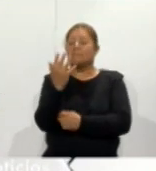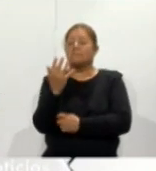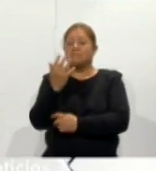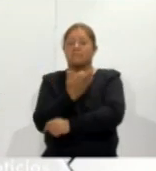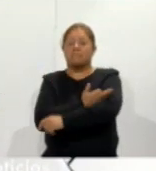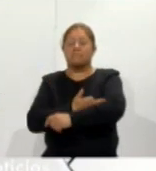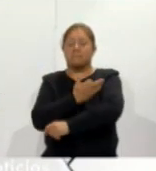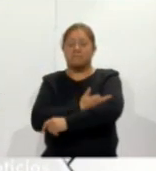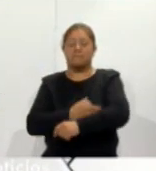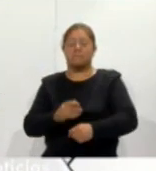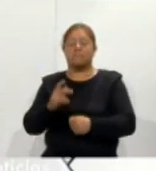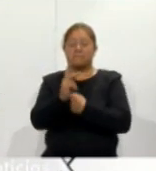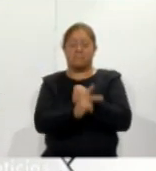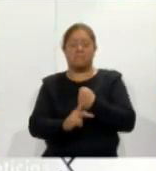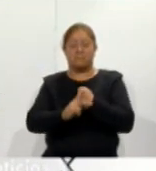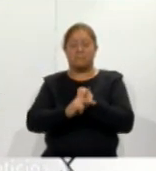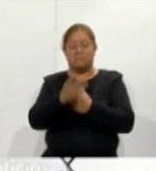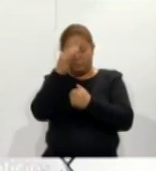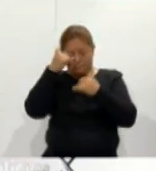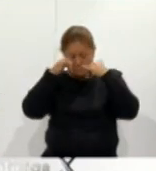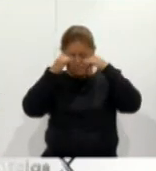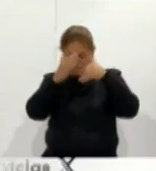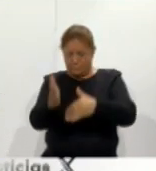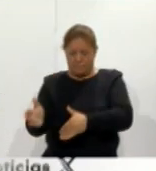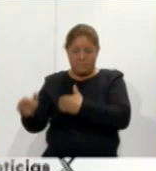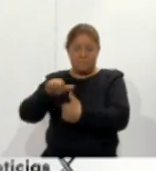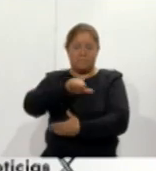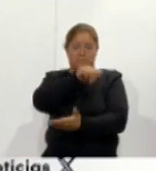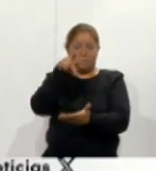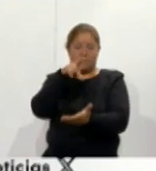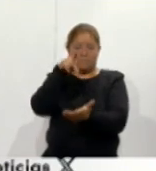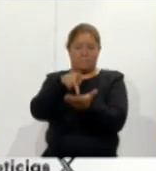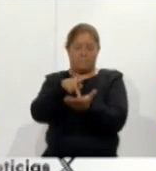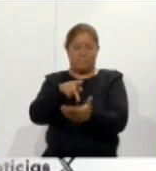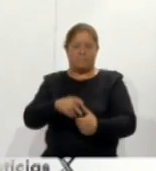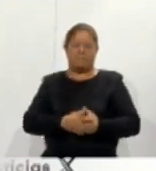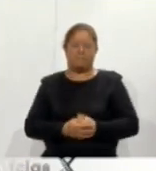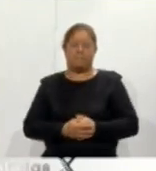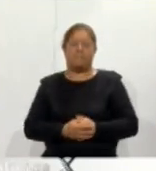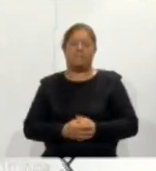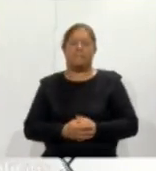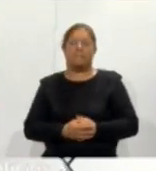Plaza de Toros Rodolfo Rodríguez El Pana allá en la ciudad rielera de Apisaco.